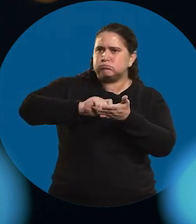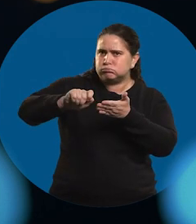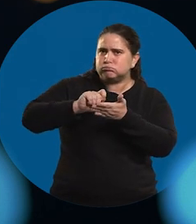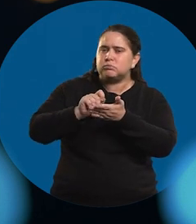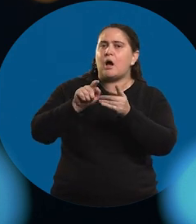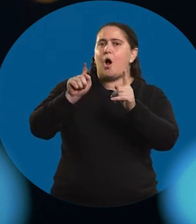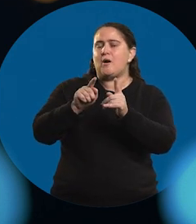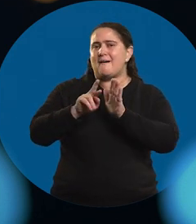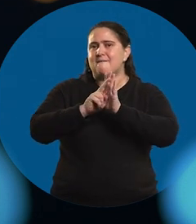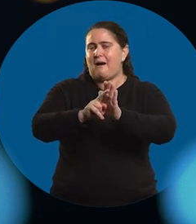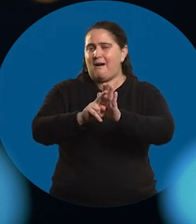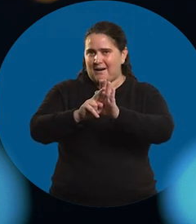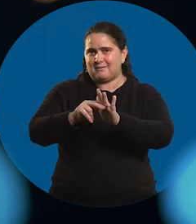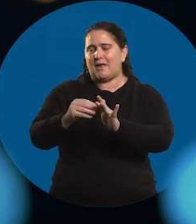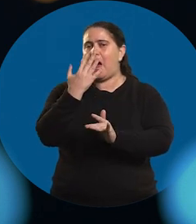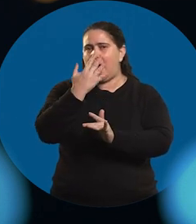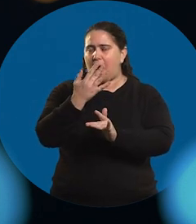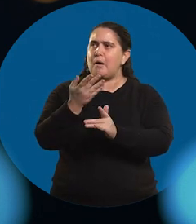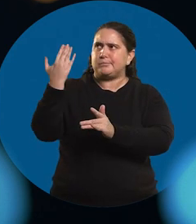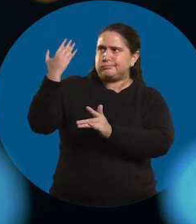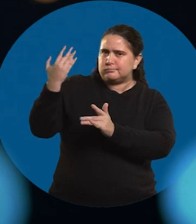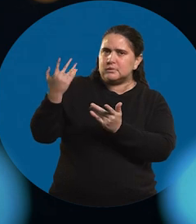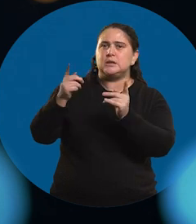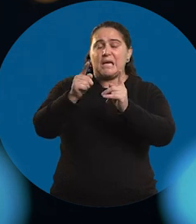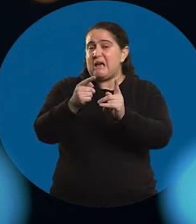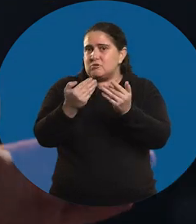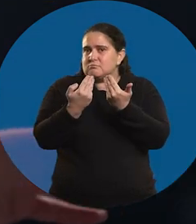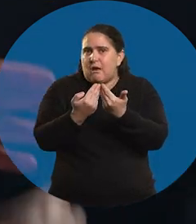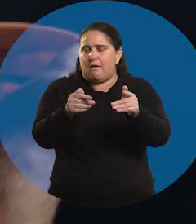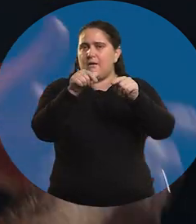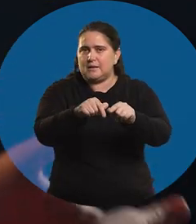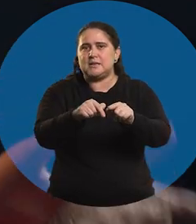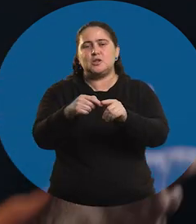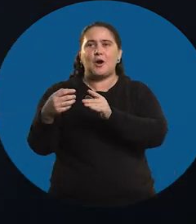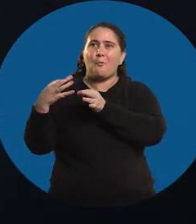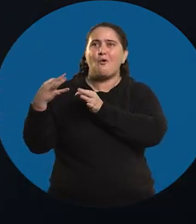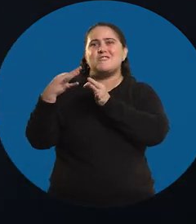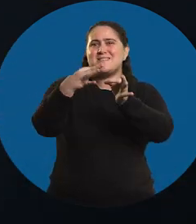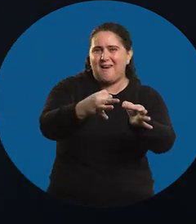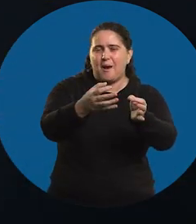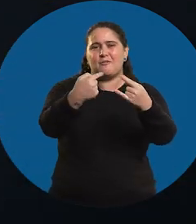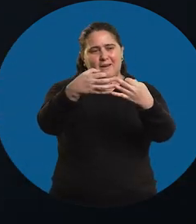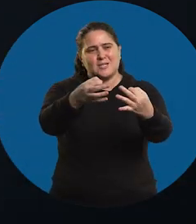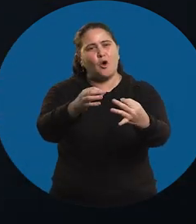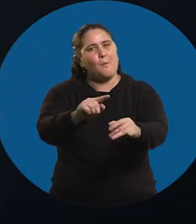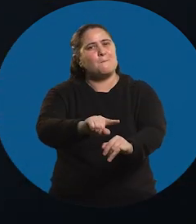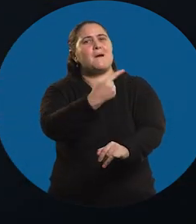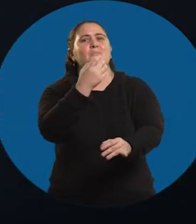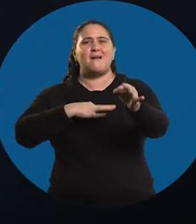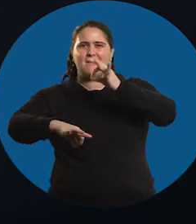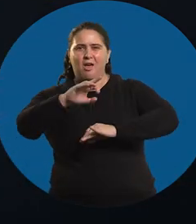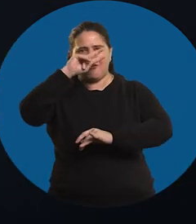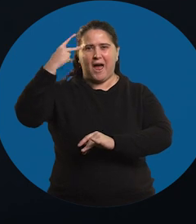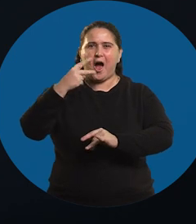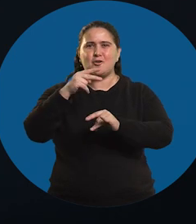Barceló, un referente hoy en día en el carnaval. Y bueno, fueron mis primeras armas y en ese llegar, que vos me hiciste, fue como ese primer